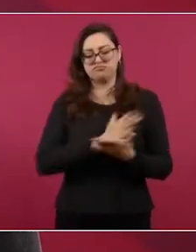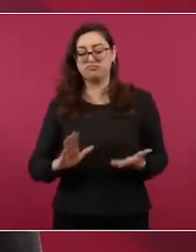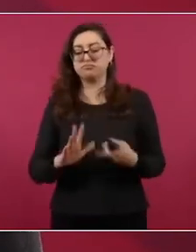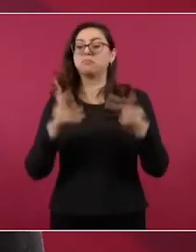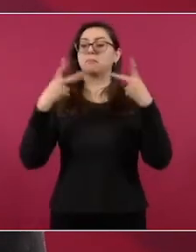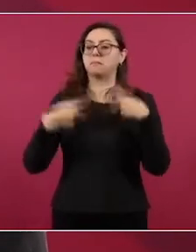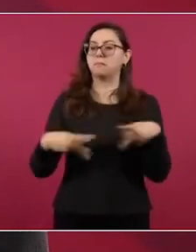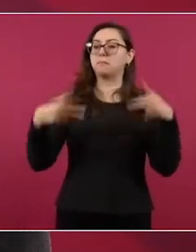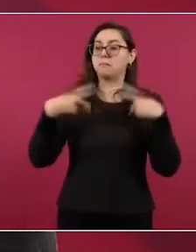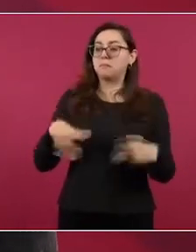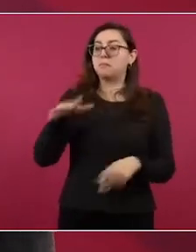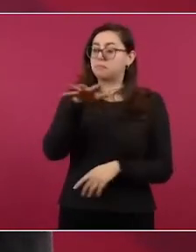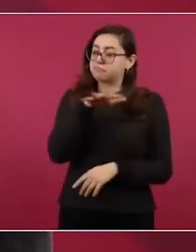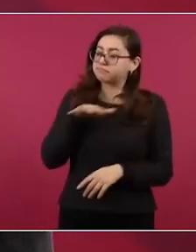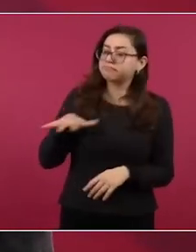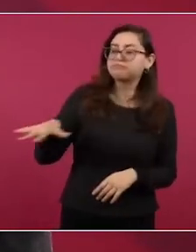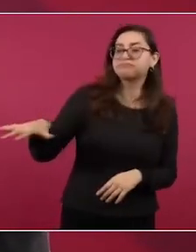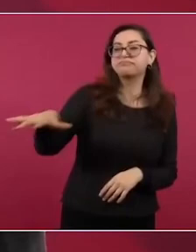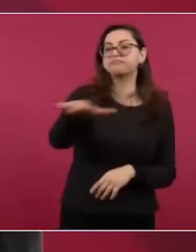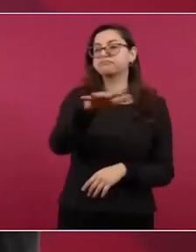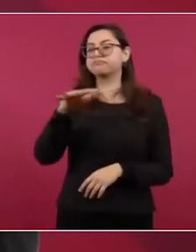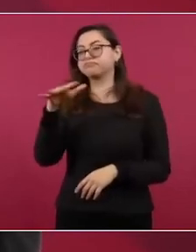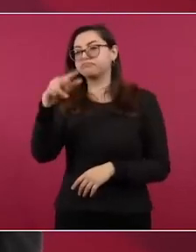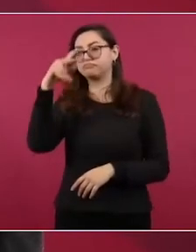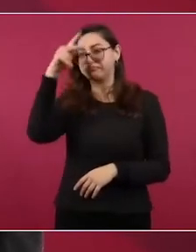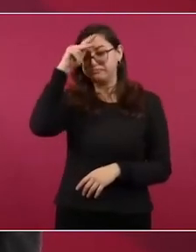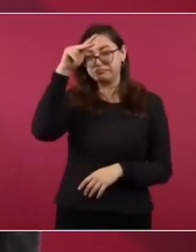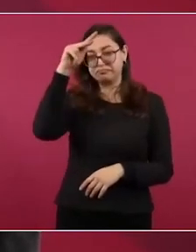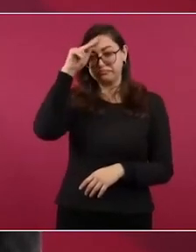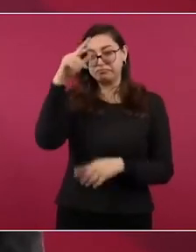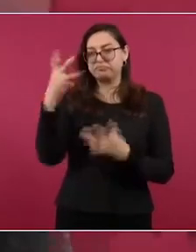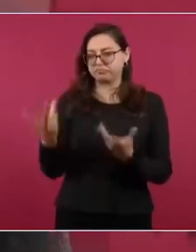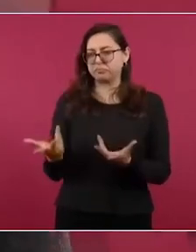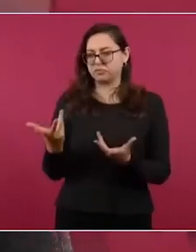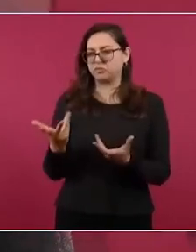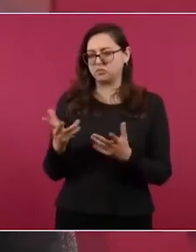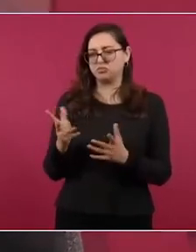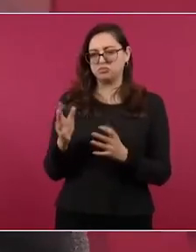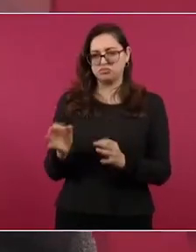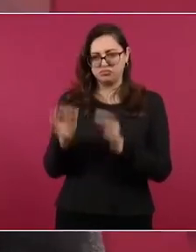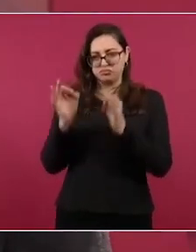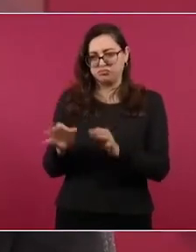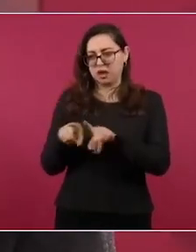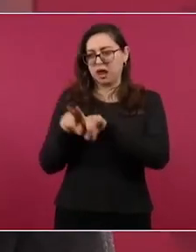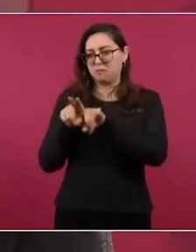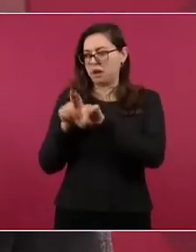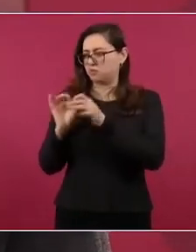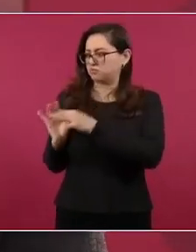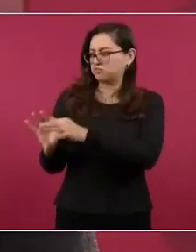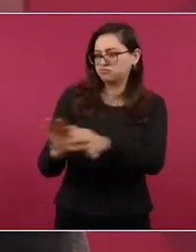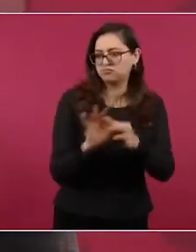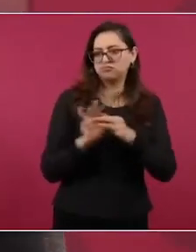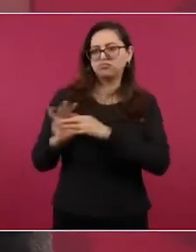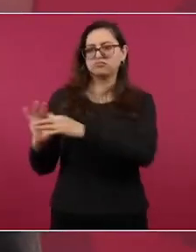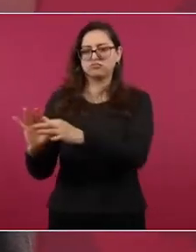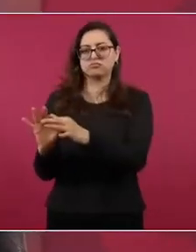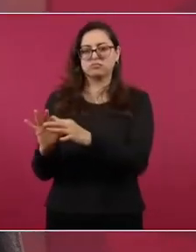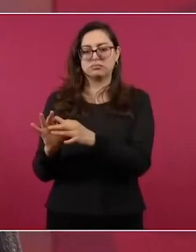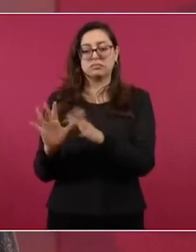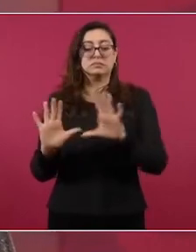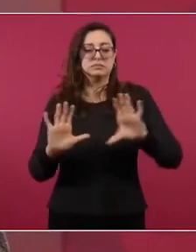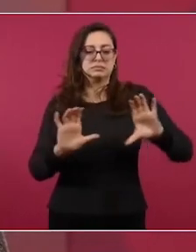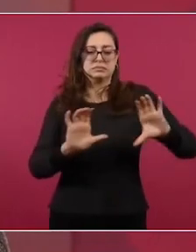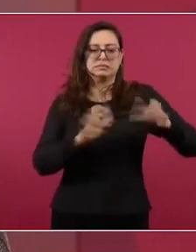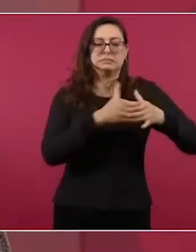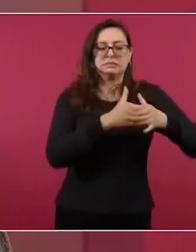y la actitud de la llamada clase política de los grupos